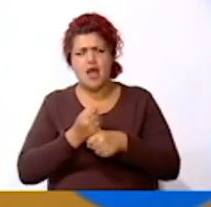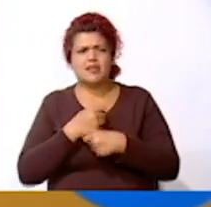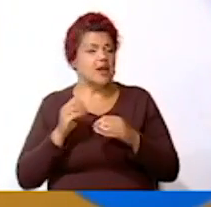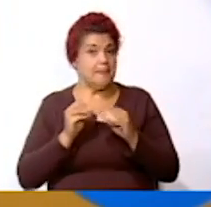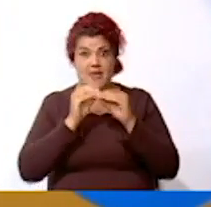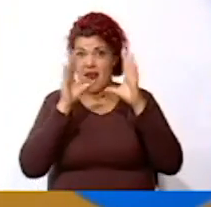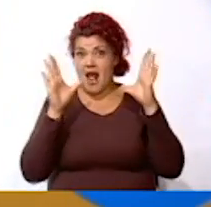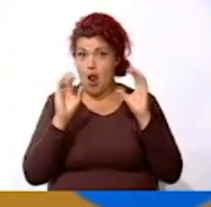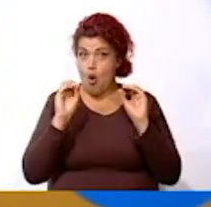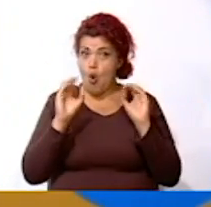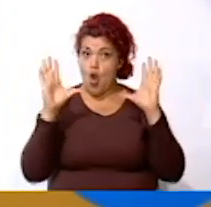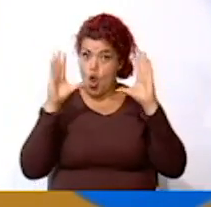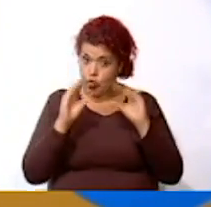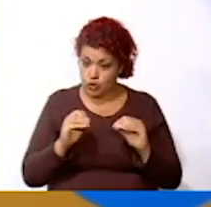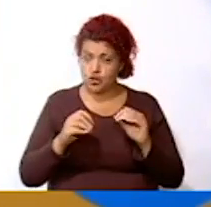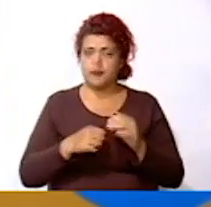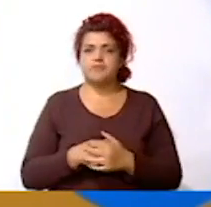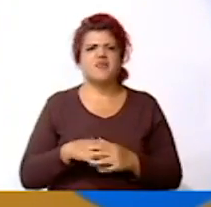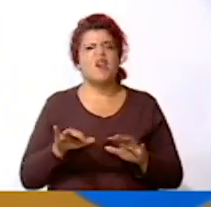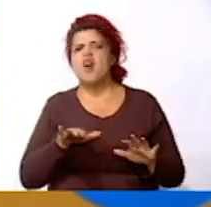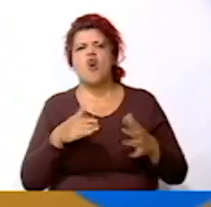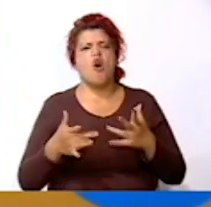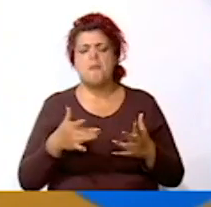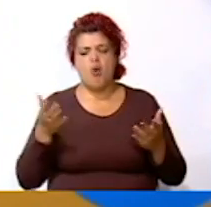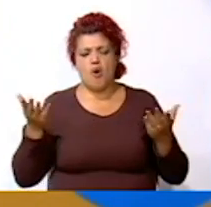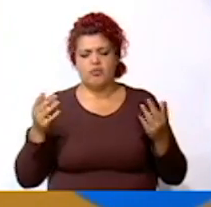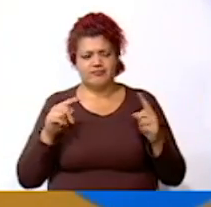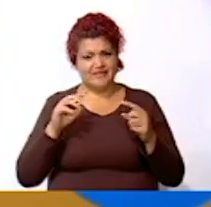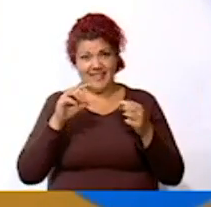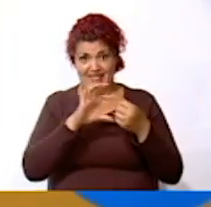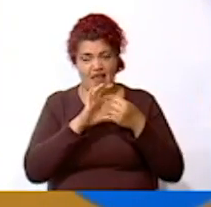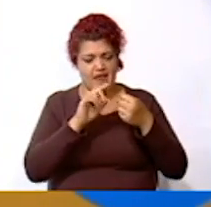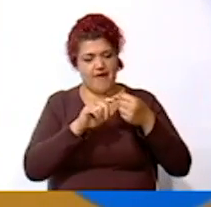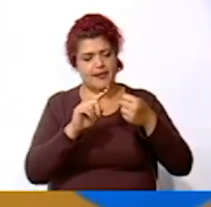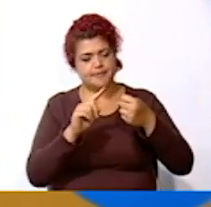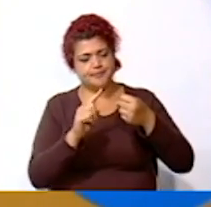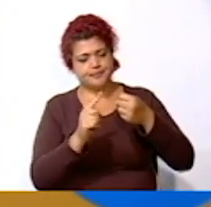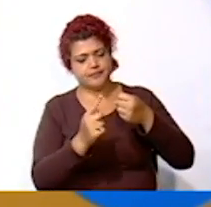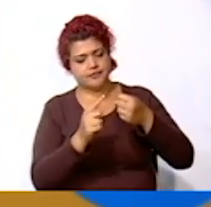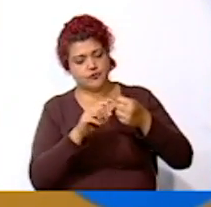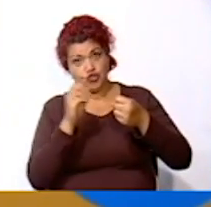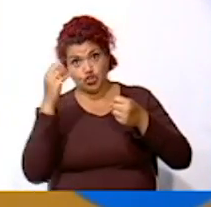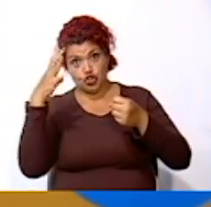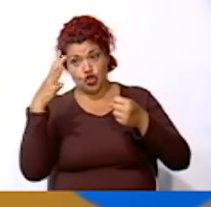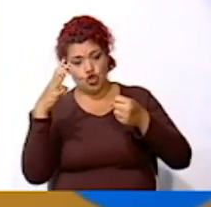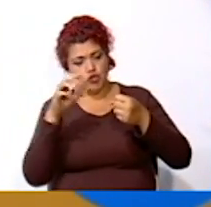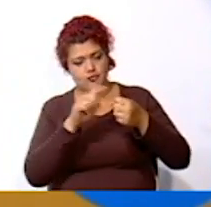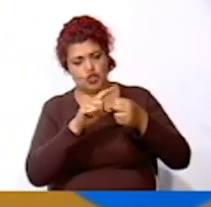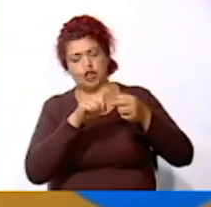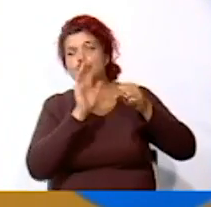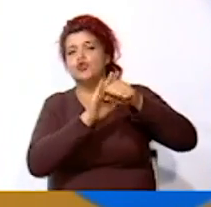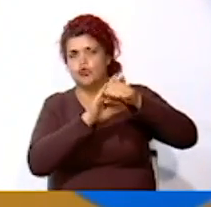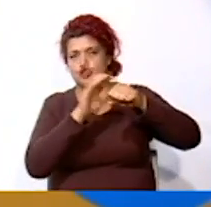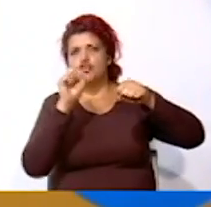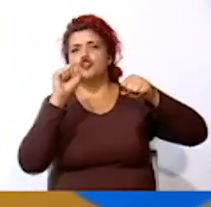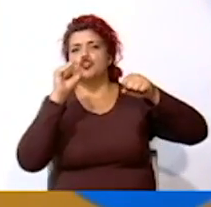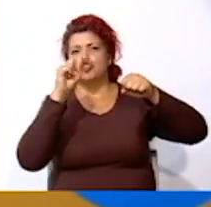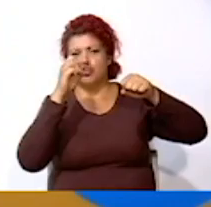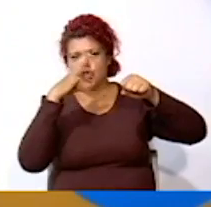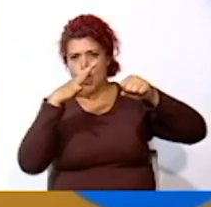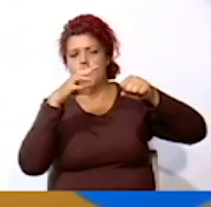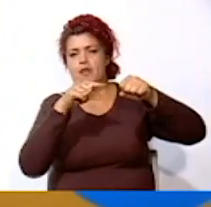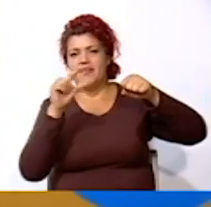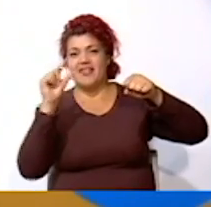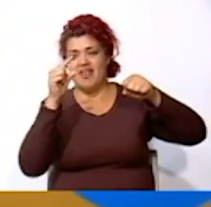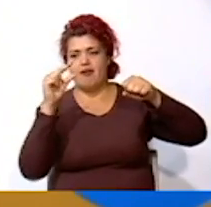el día o en la noche Y cómo el movimiento de la Tierra alrededor del sol y sobre su propio eje Nos